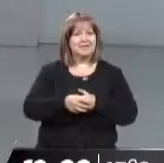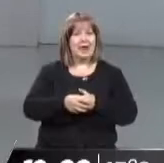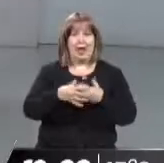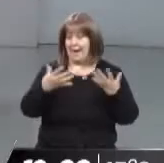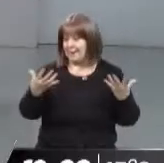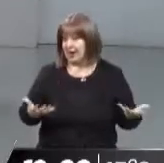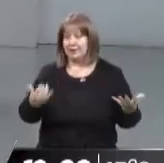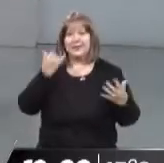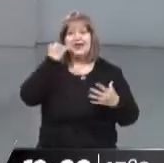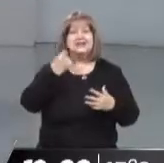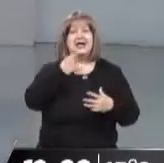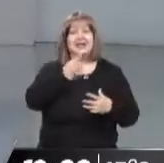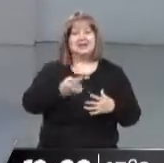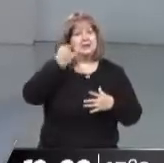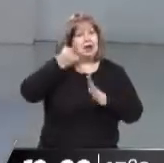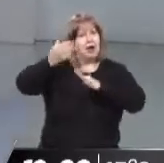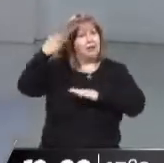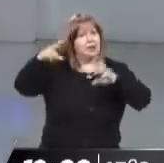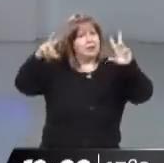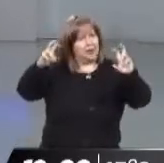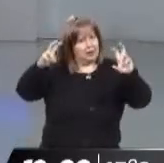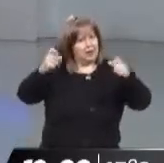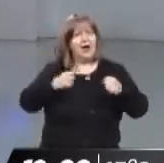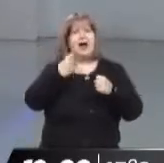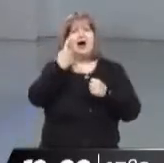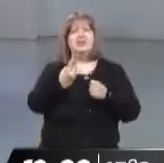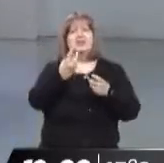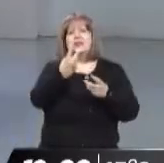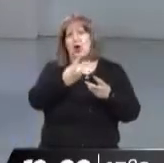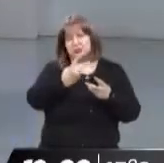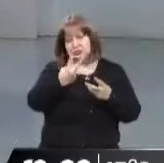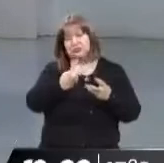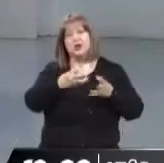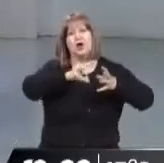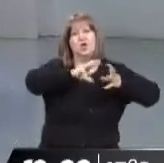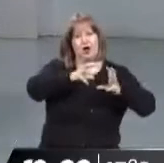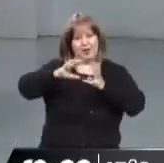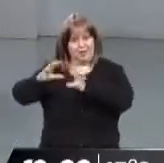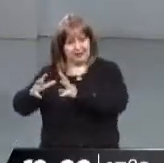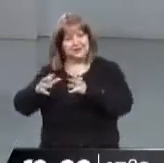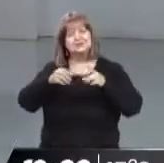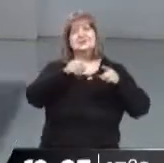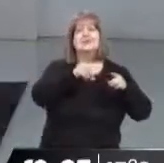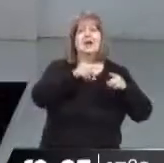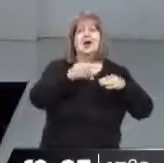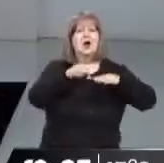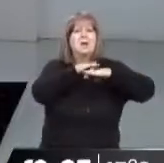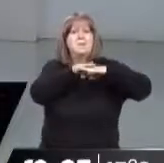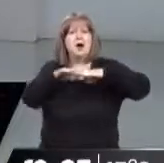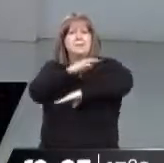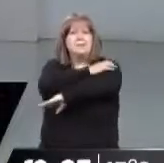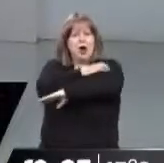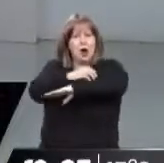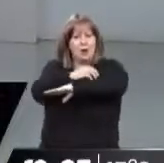Bueno, lo decíamos recién en uno de nuestros títulos, hay dos canastas que justamente lo que miden es el nivel de pobreza o